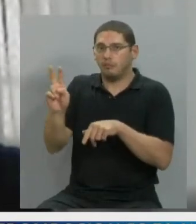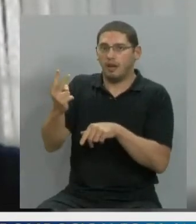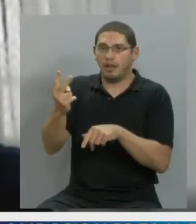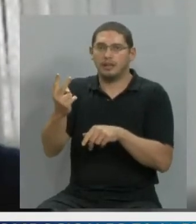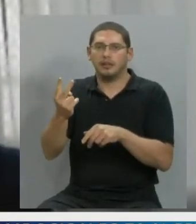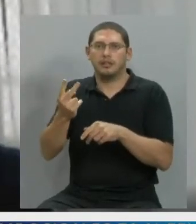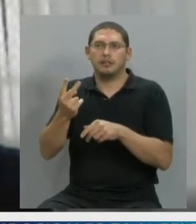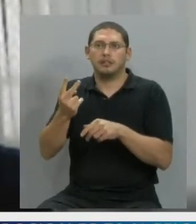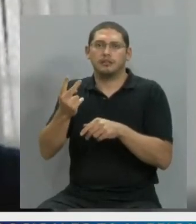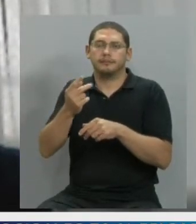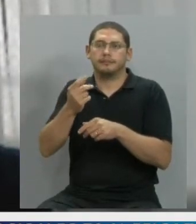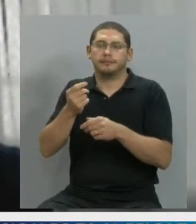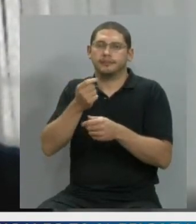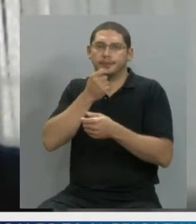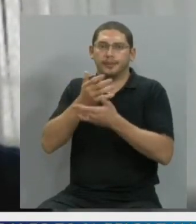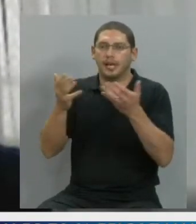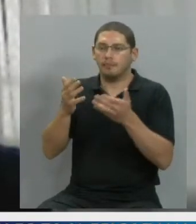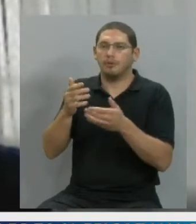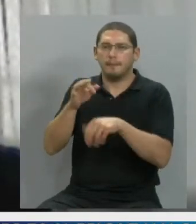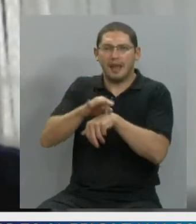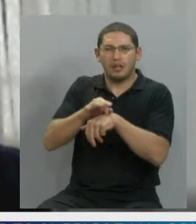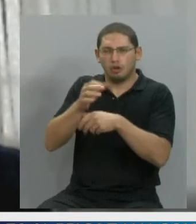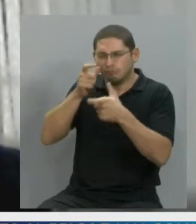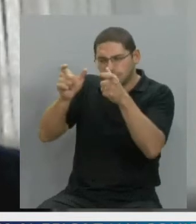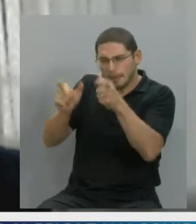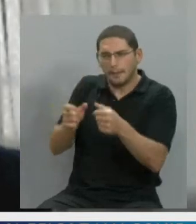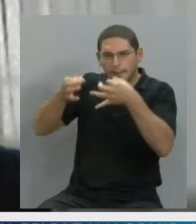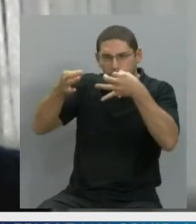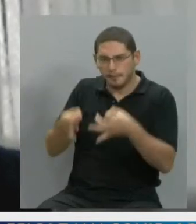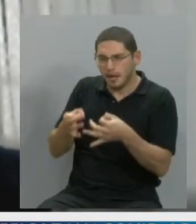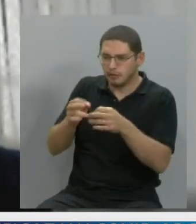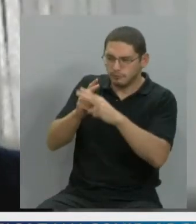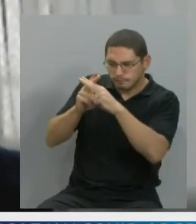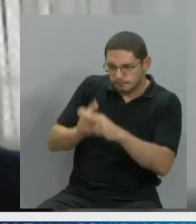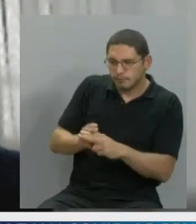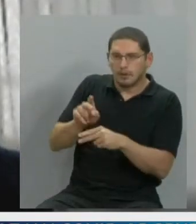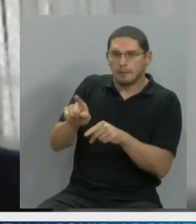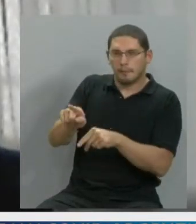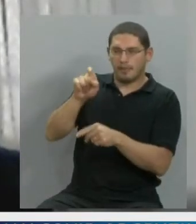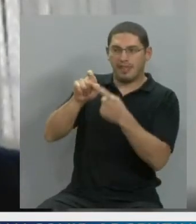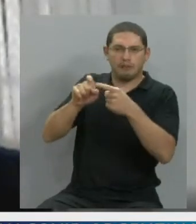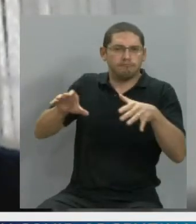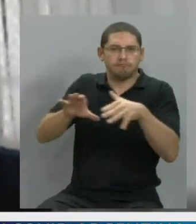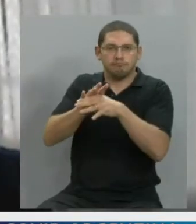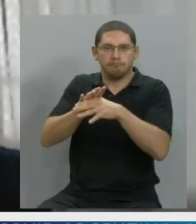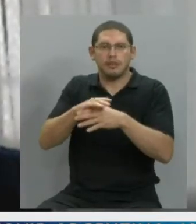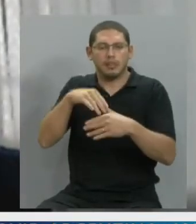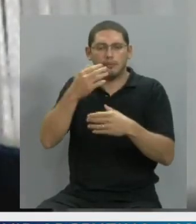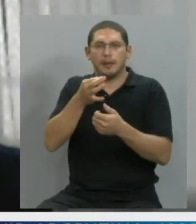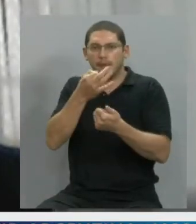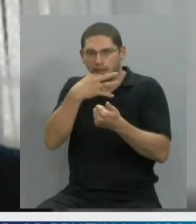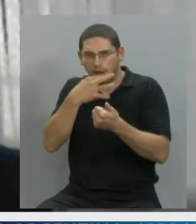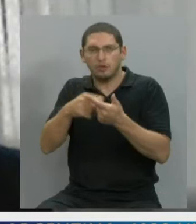nuestros hijos les dieran un buen diagnóstico y la medicación adecuada al estudio correspondiente,